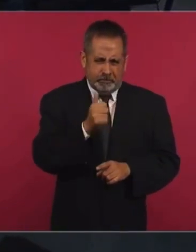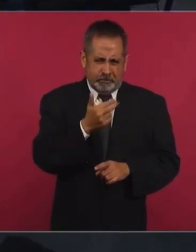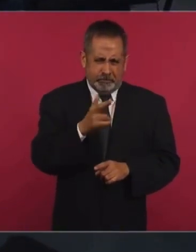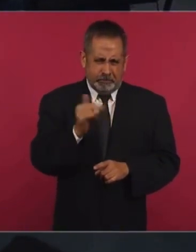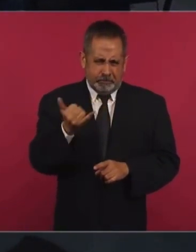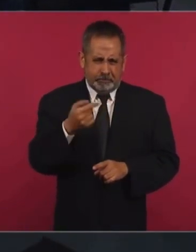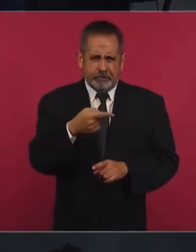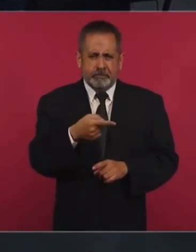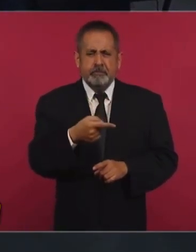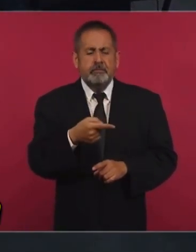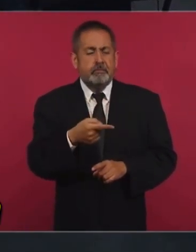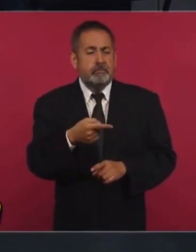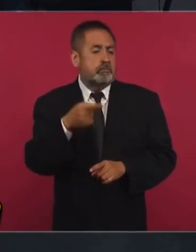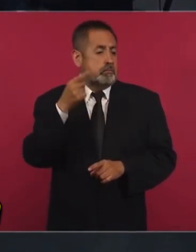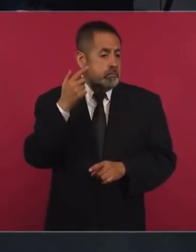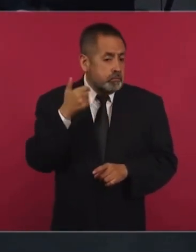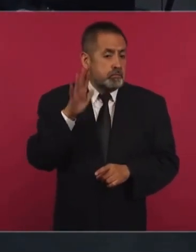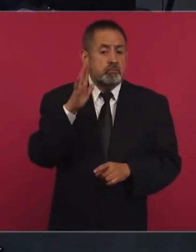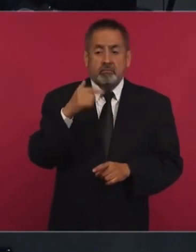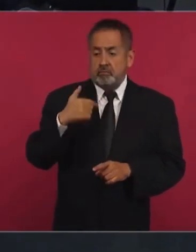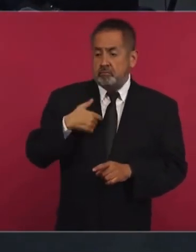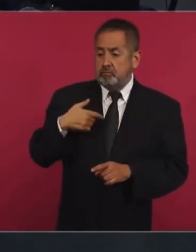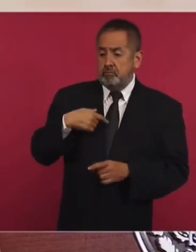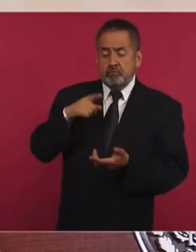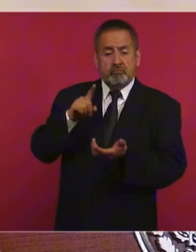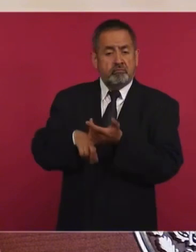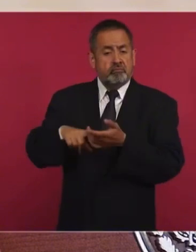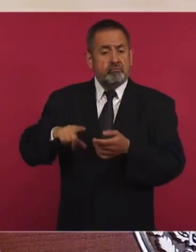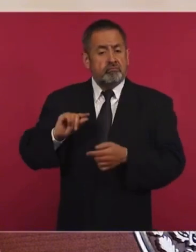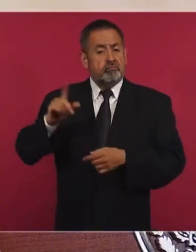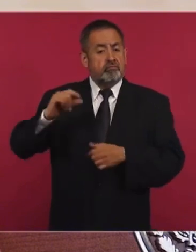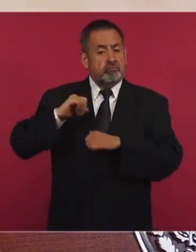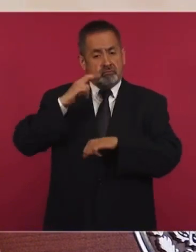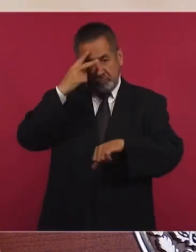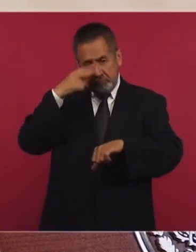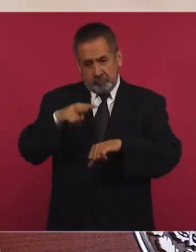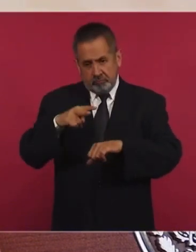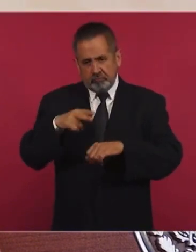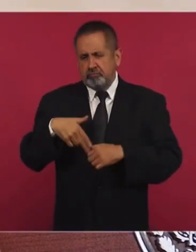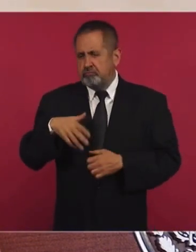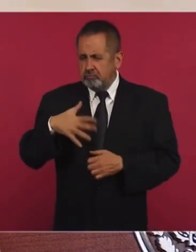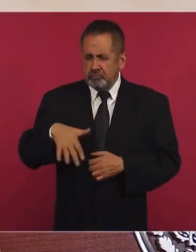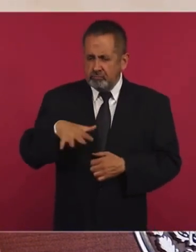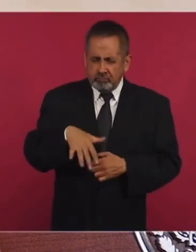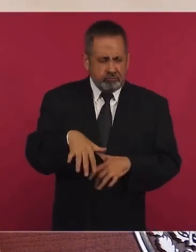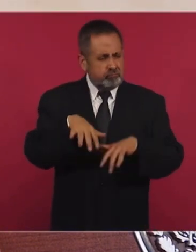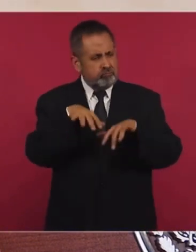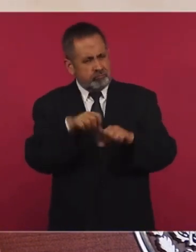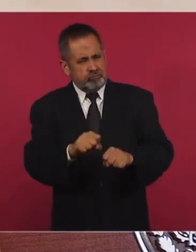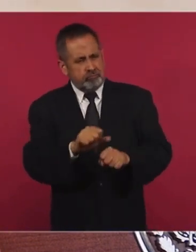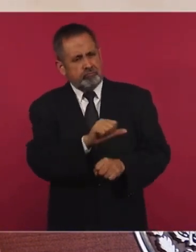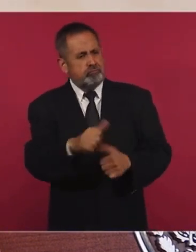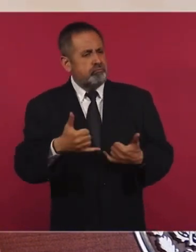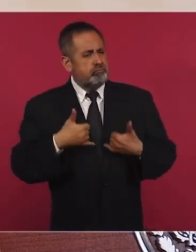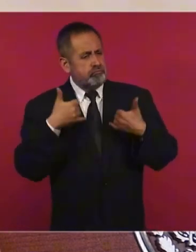fuese autoridad mexicana no descansaría hasta encontrar a los jóvenes. O sea,